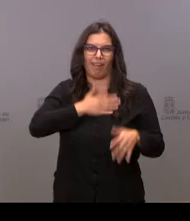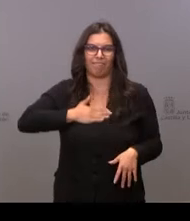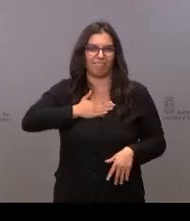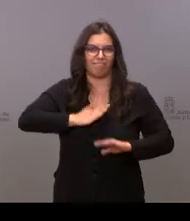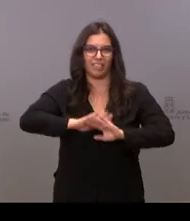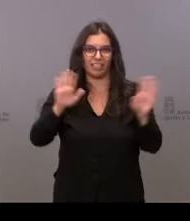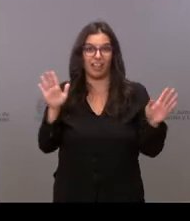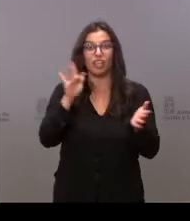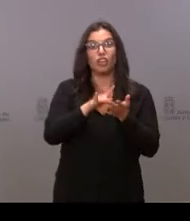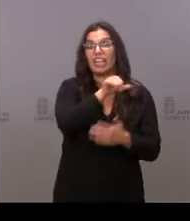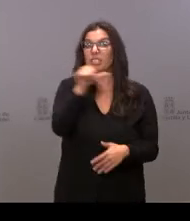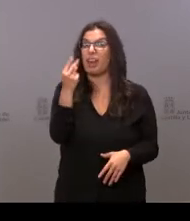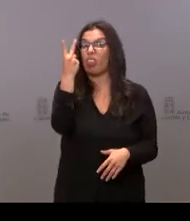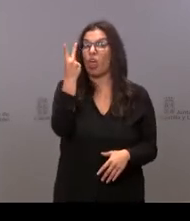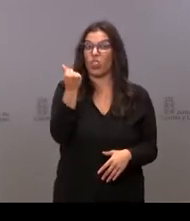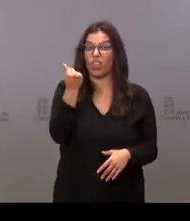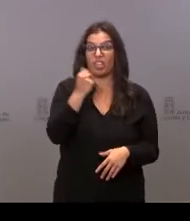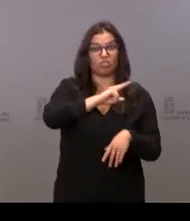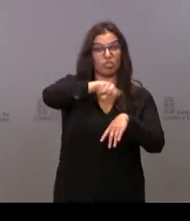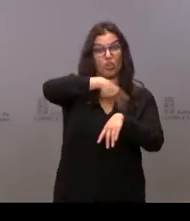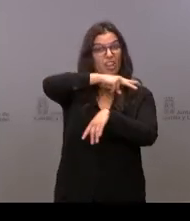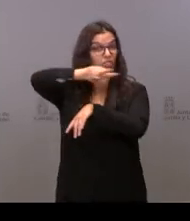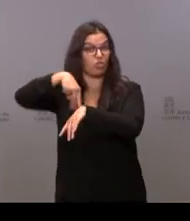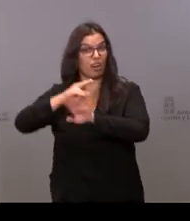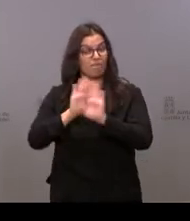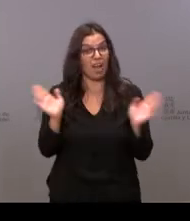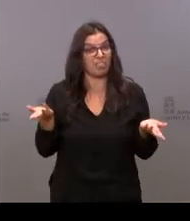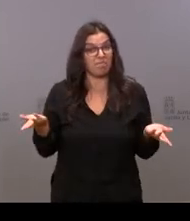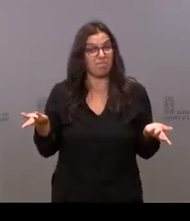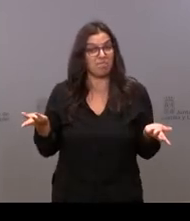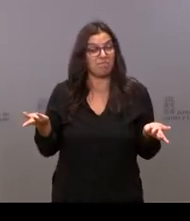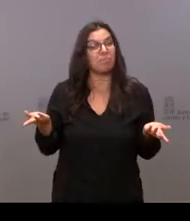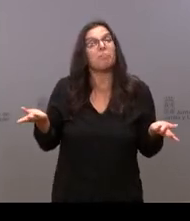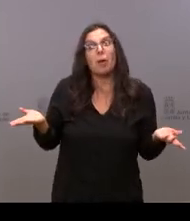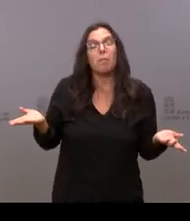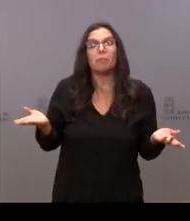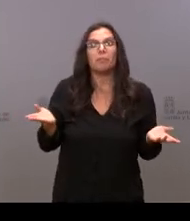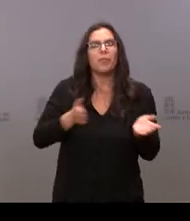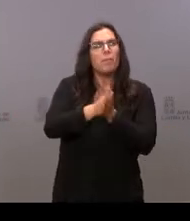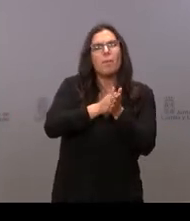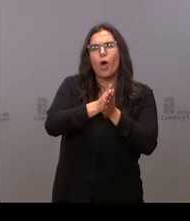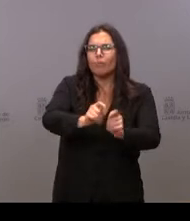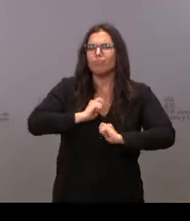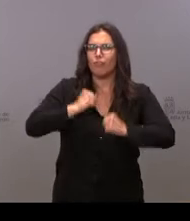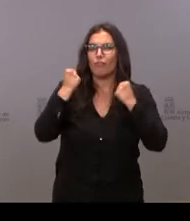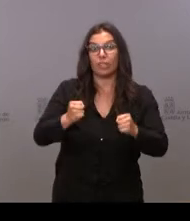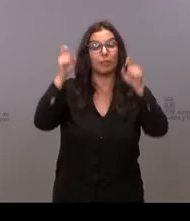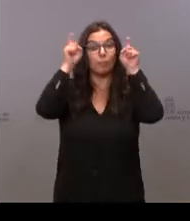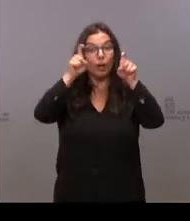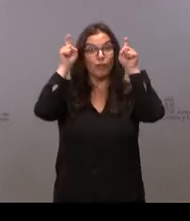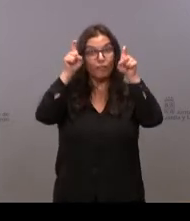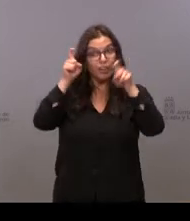Son dos días a la semana, dos horas cada día. Pero no sé, que motiva un montón. El profesorado que tenemos